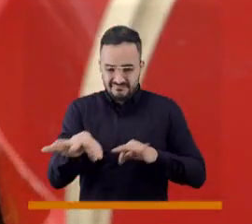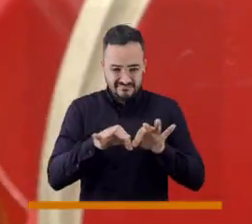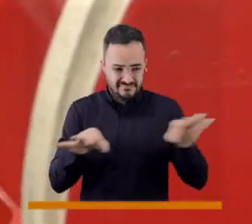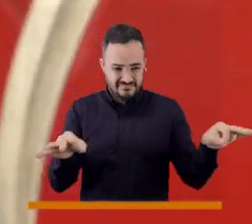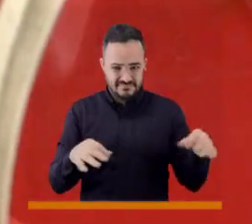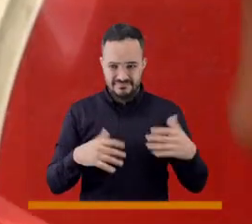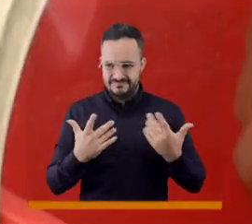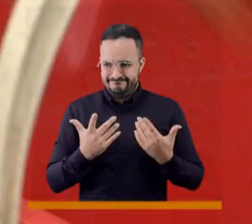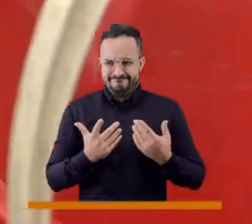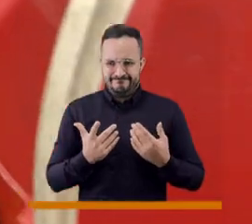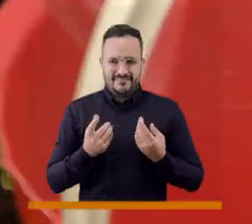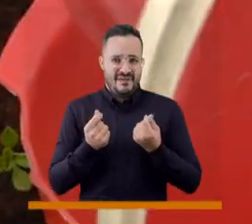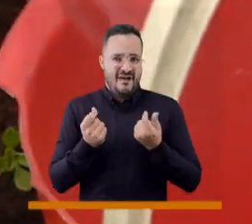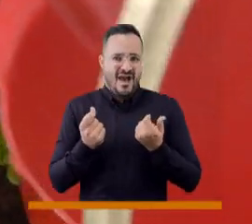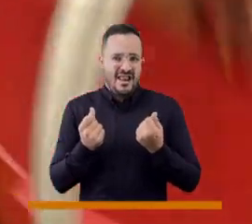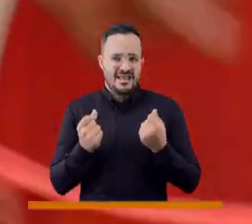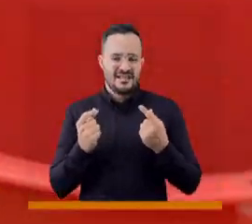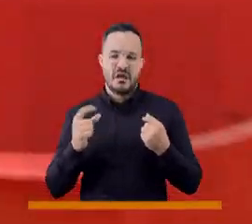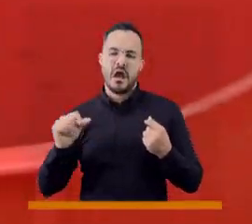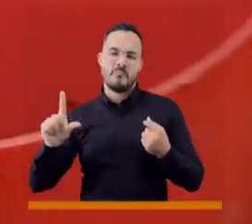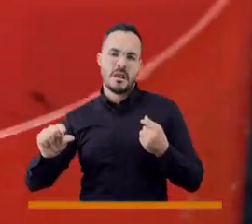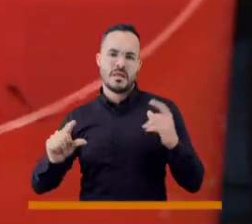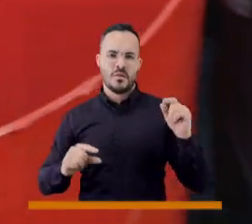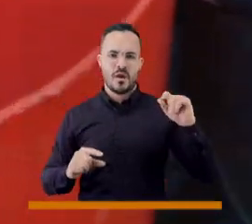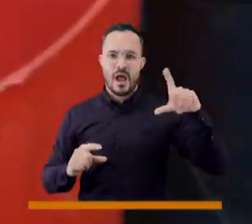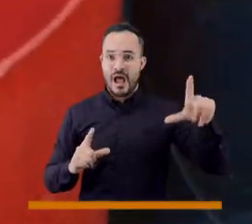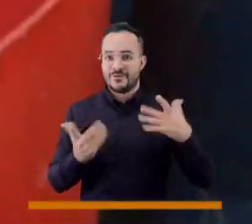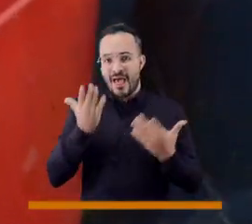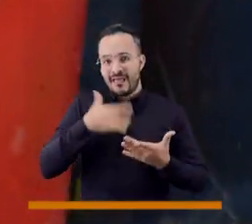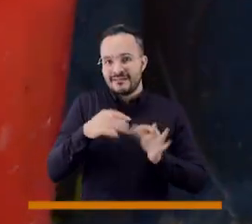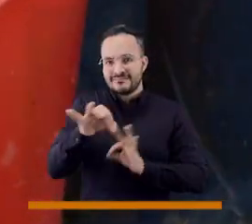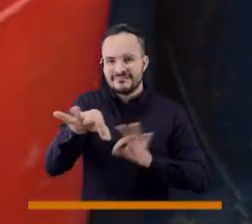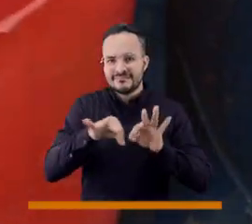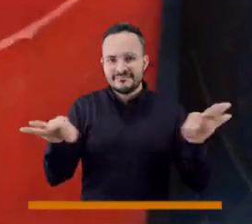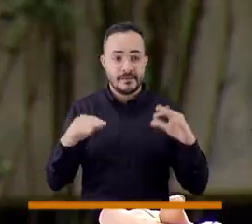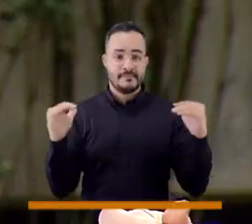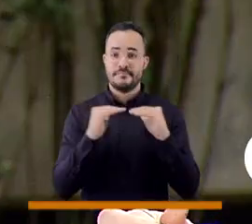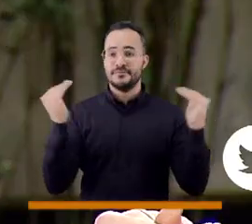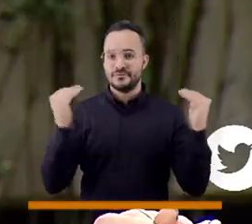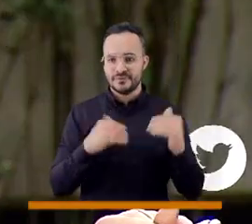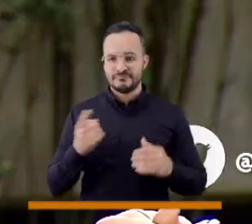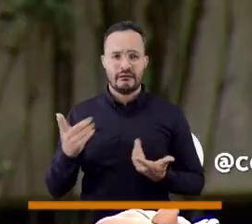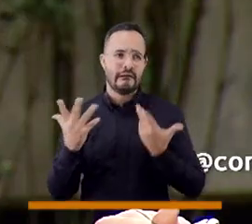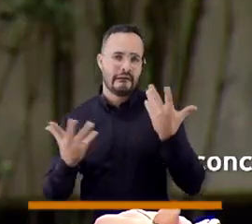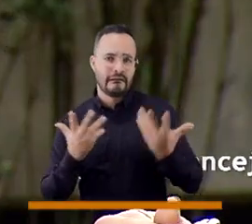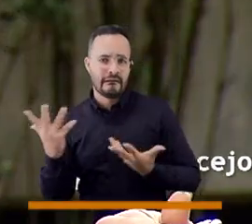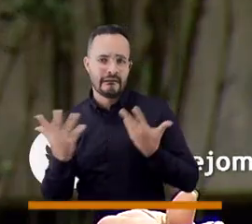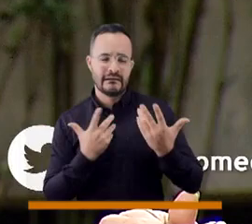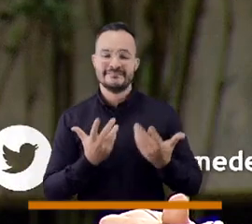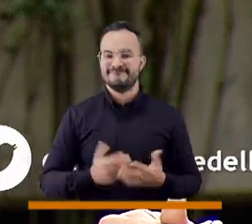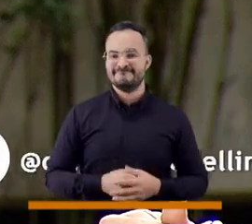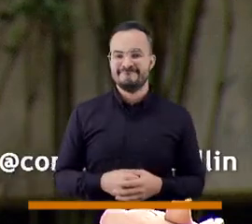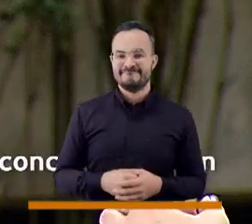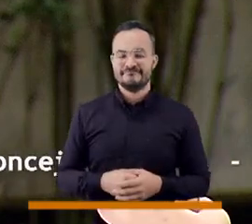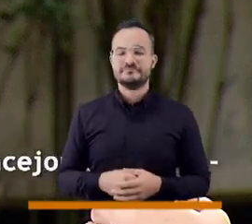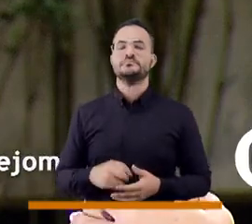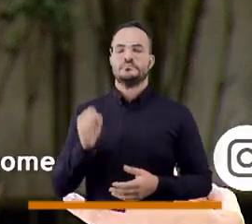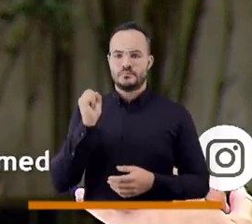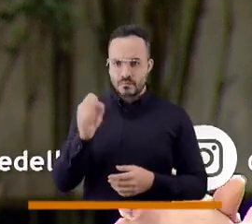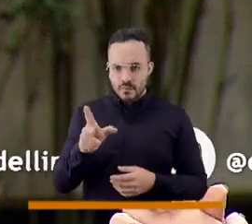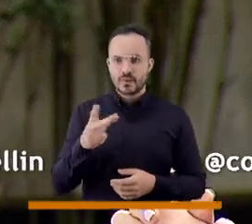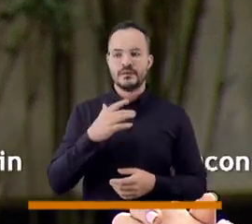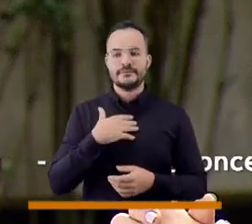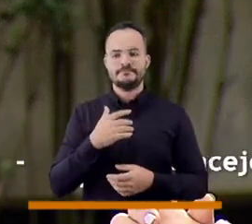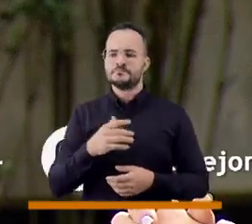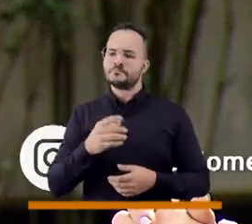estén en el mismo sector. O al que le crean también moles u otro tipo de infraestructura en ese sector. Concejal, ¿cuánto es